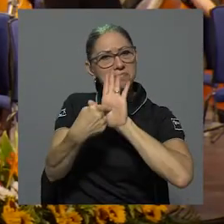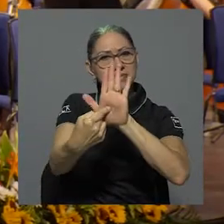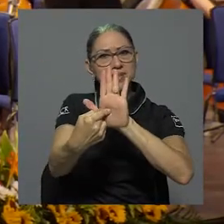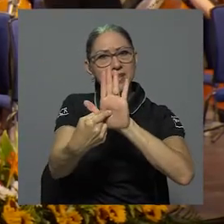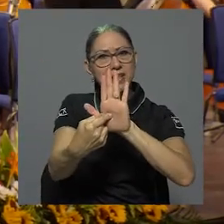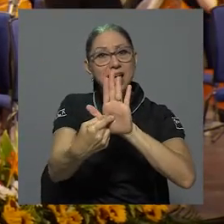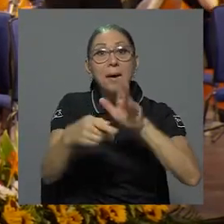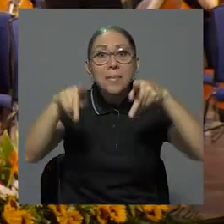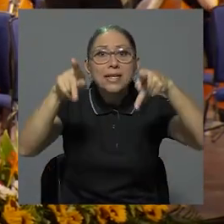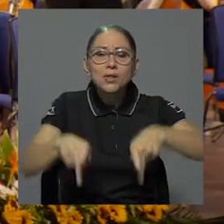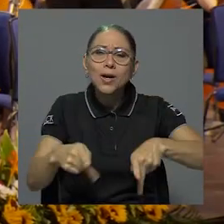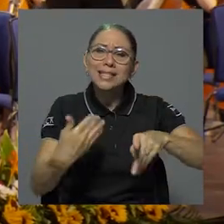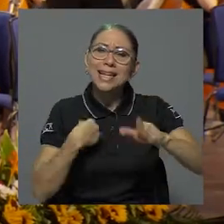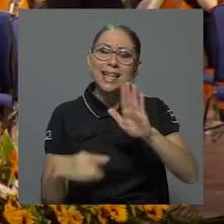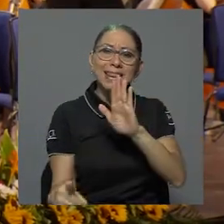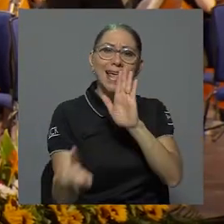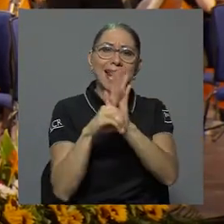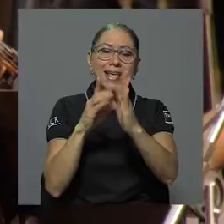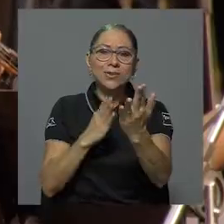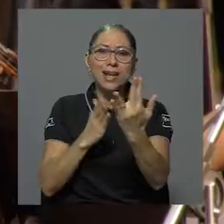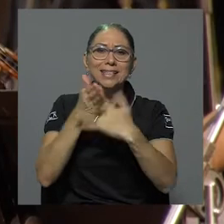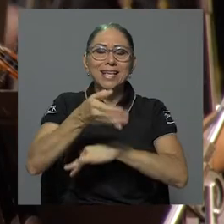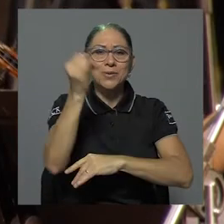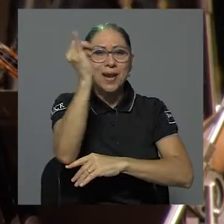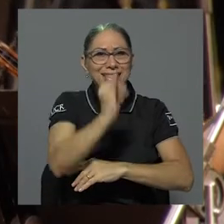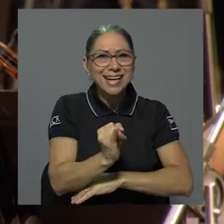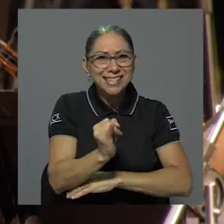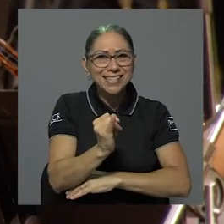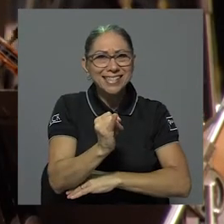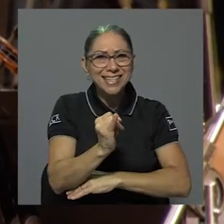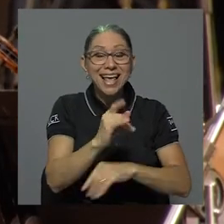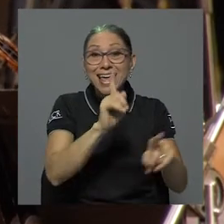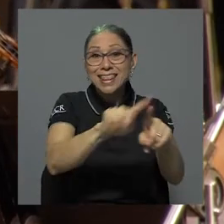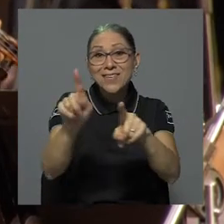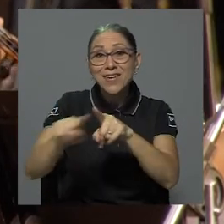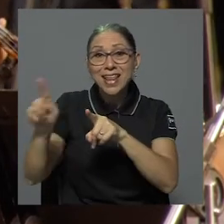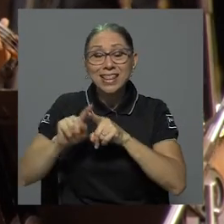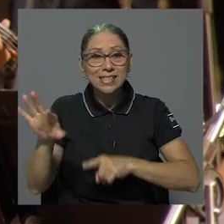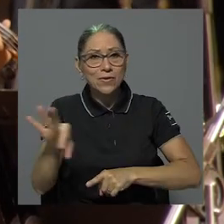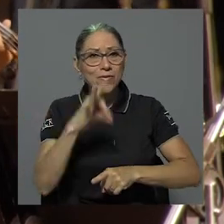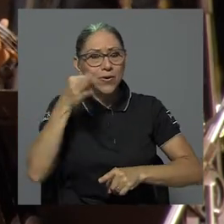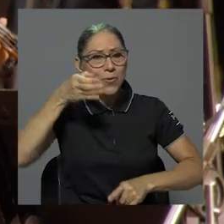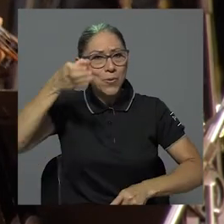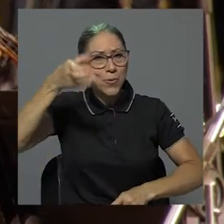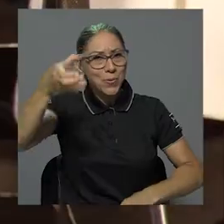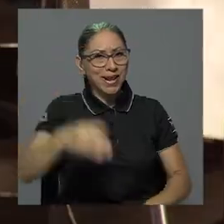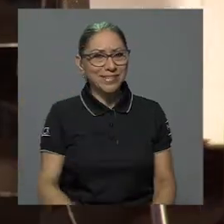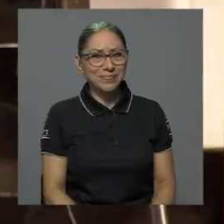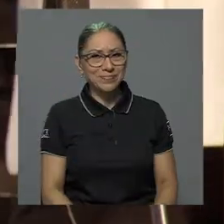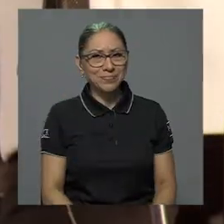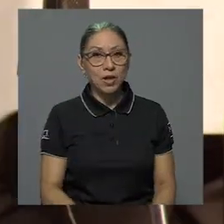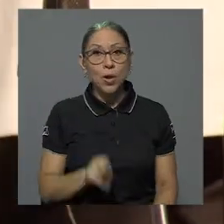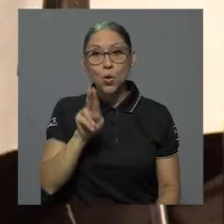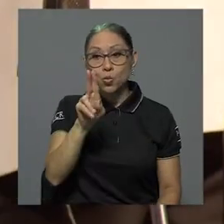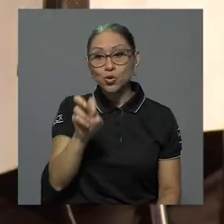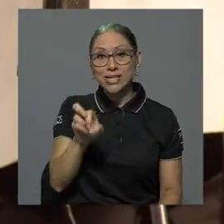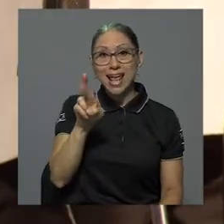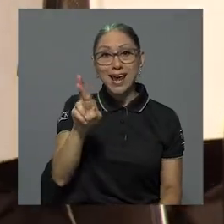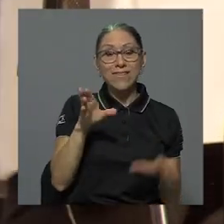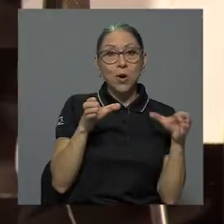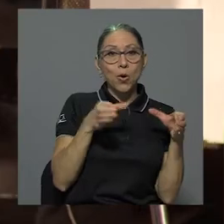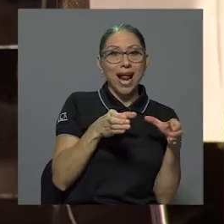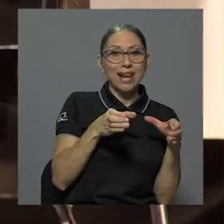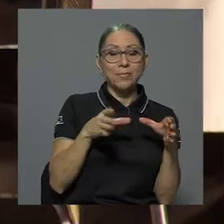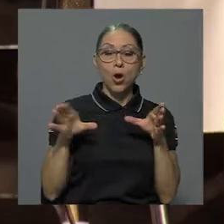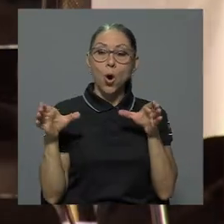las personas al acceso a las artes, a las diferentes manifestaciones culturales. Tanto UCR Coral como la Orquesta